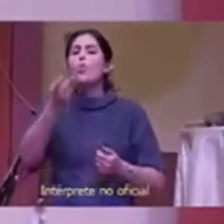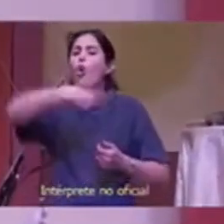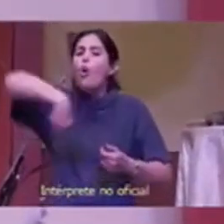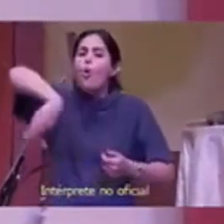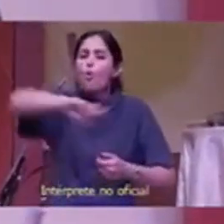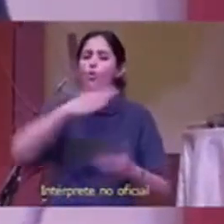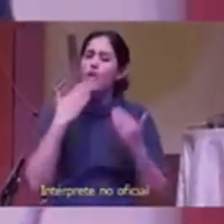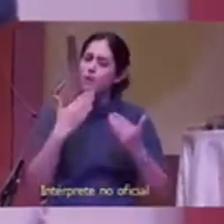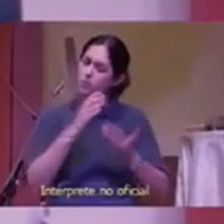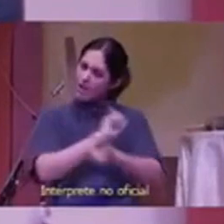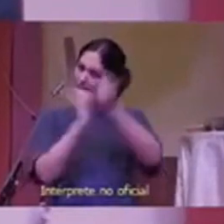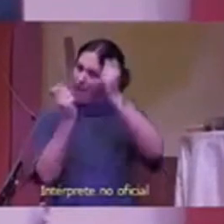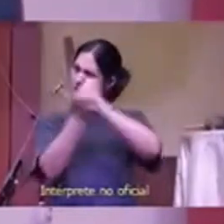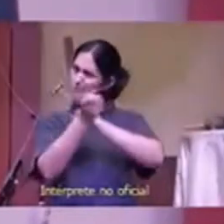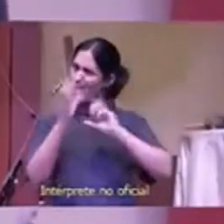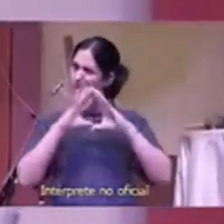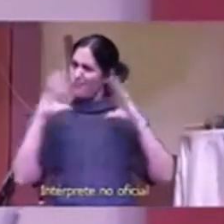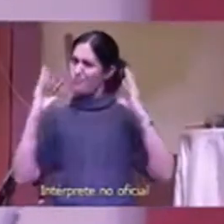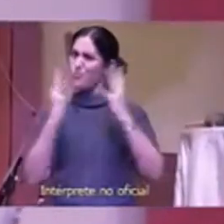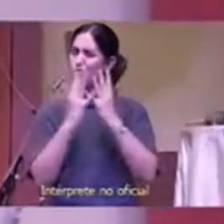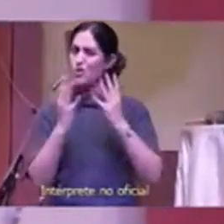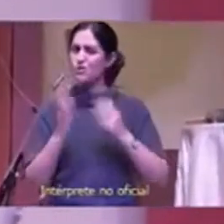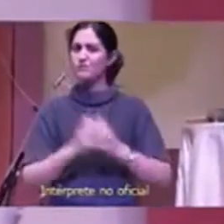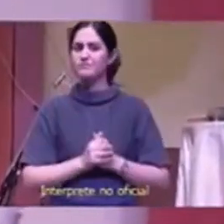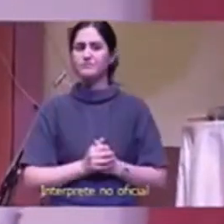de lo que ya están haciendo tan bien